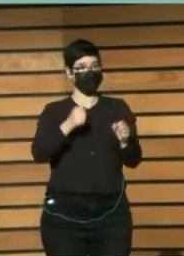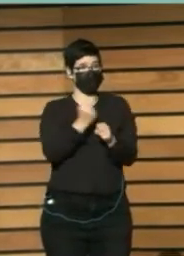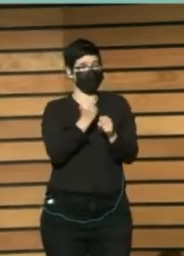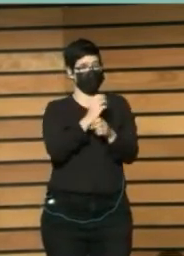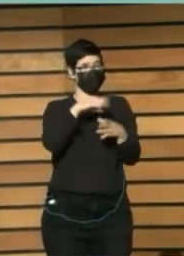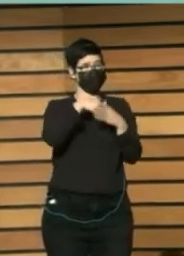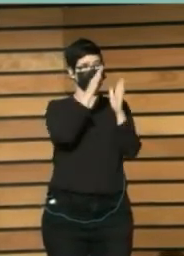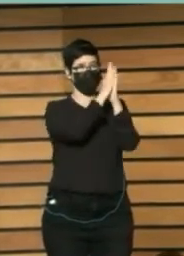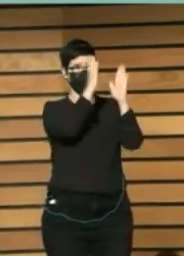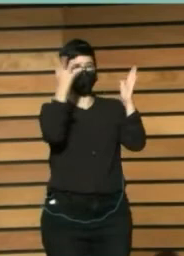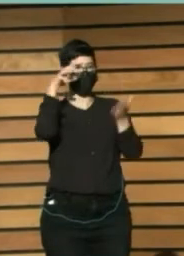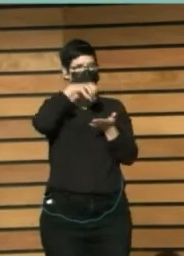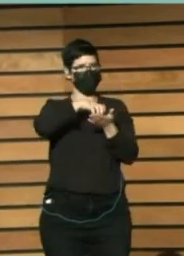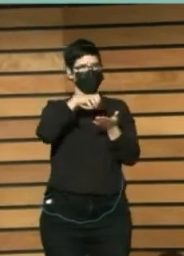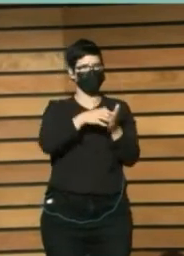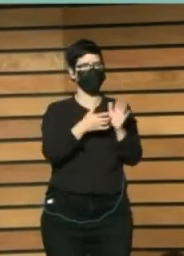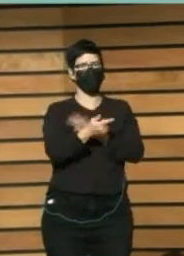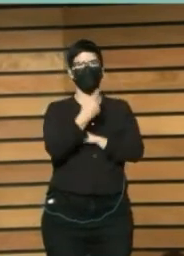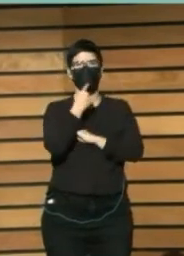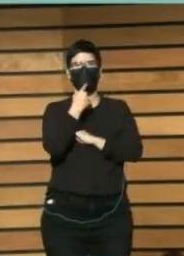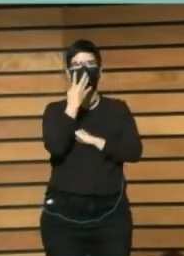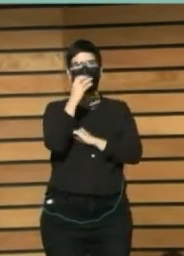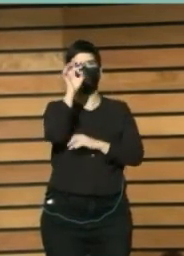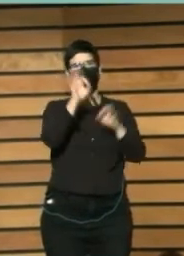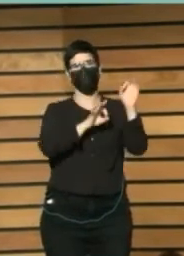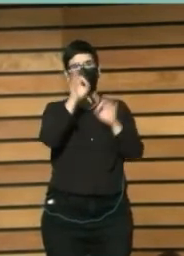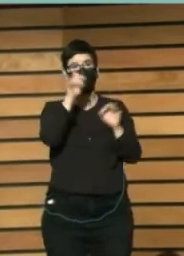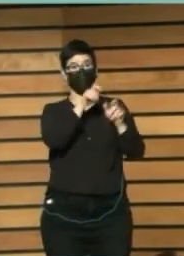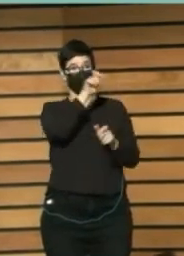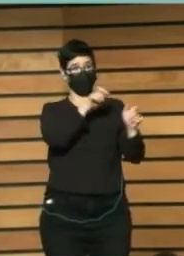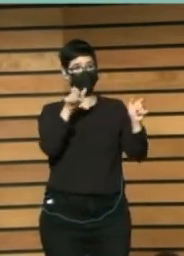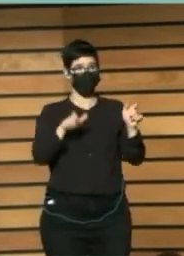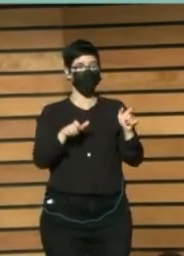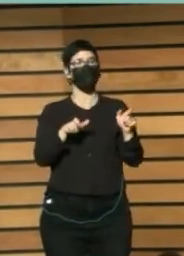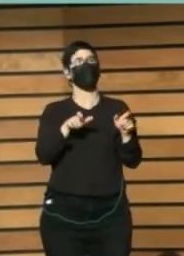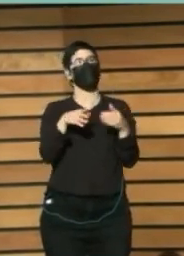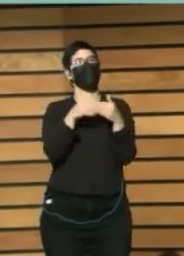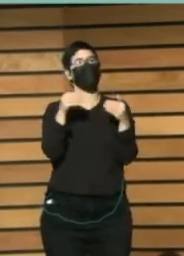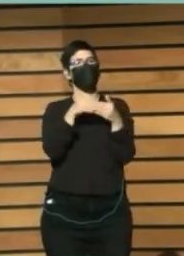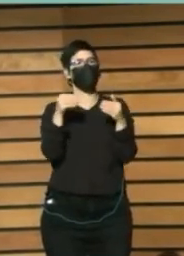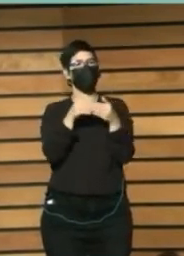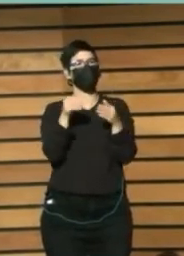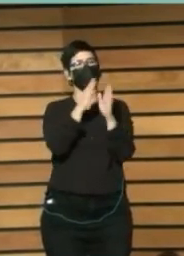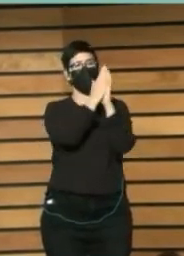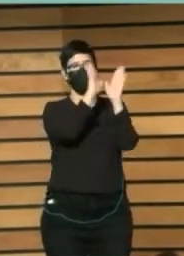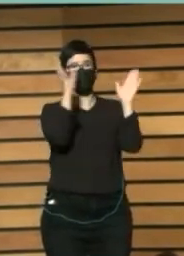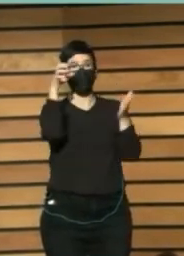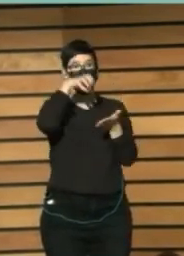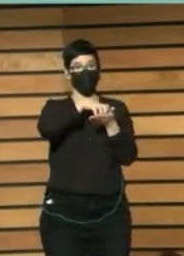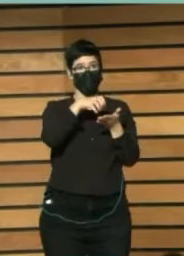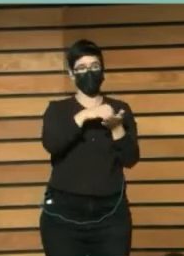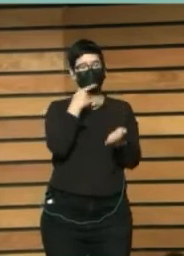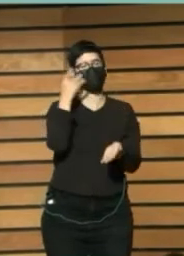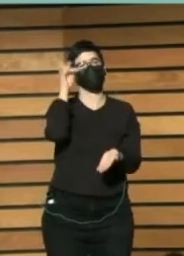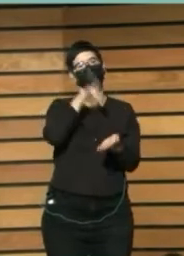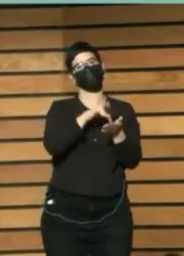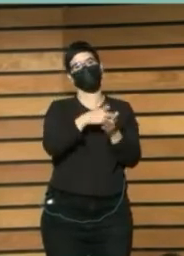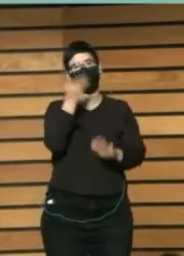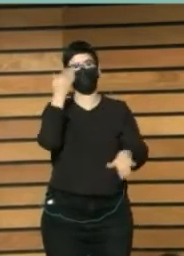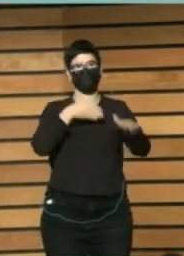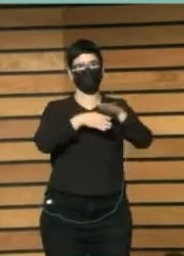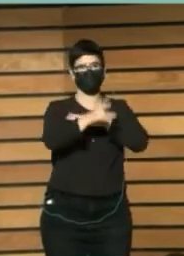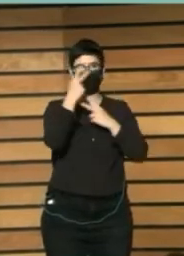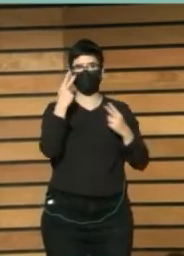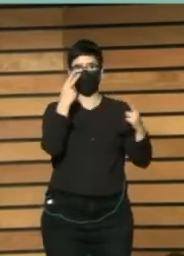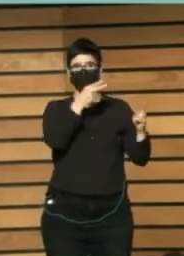% De los utilizadores Que participaron En este estudio Decían Que durante Sus visitas A las bibliotecas Durante